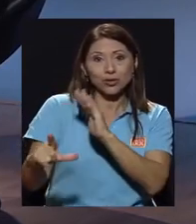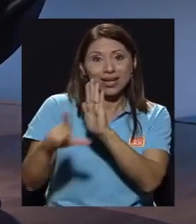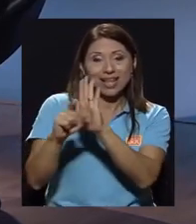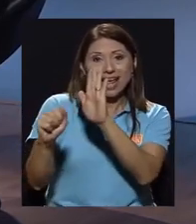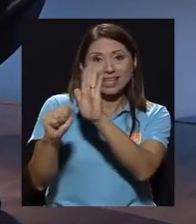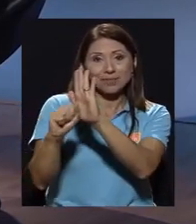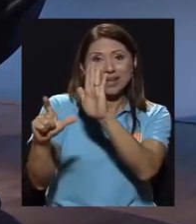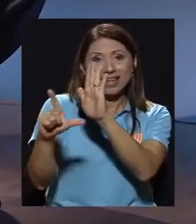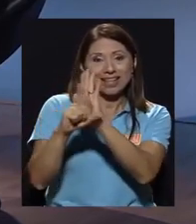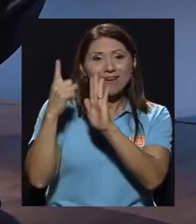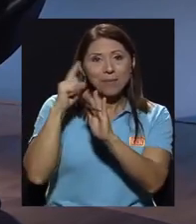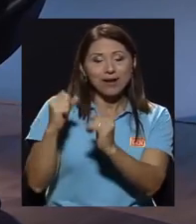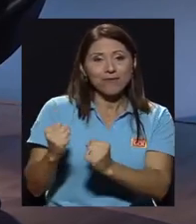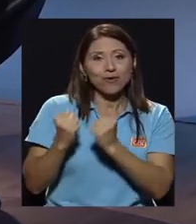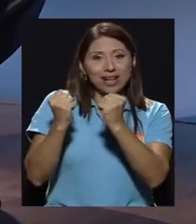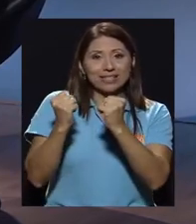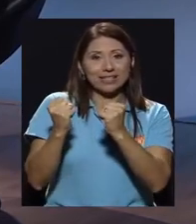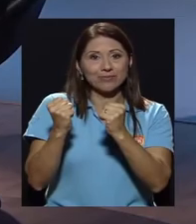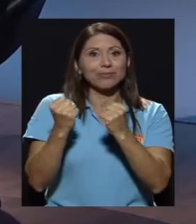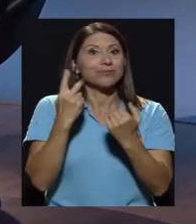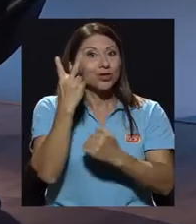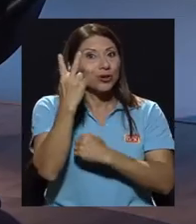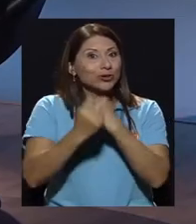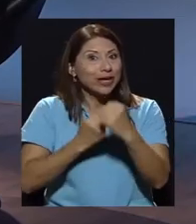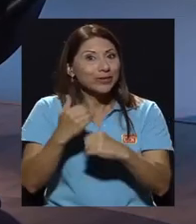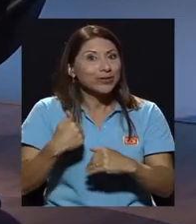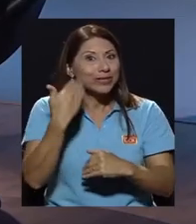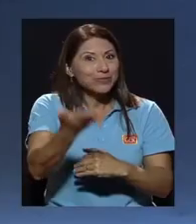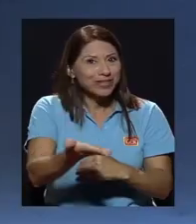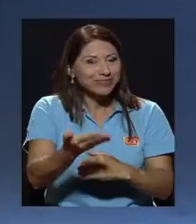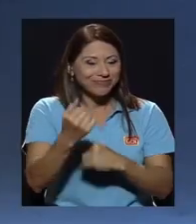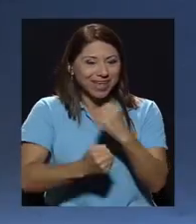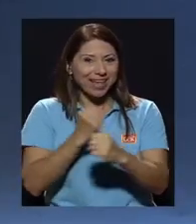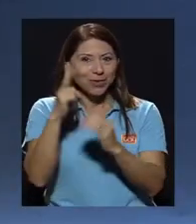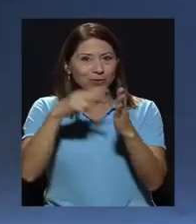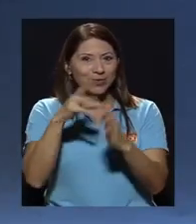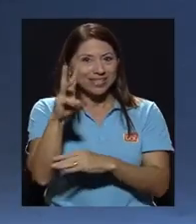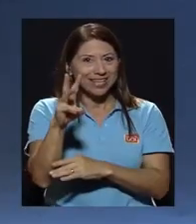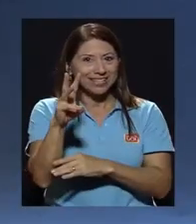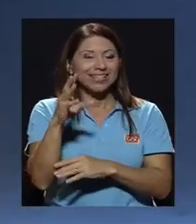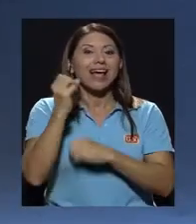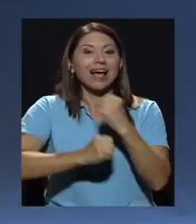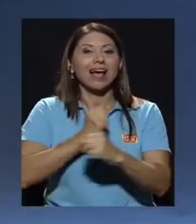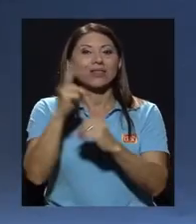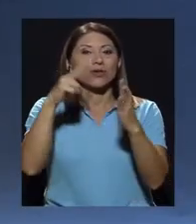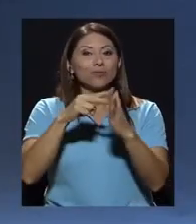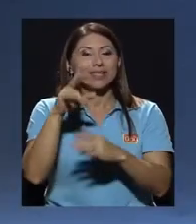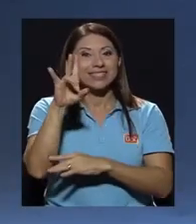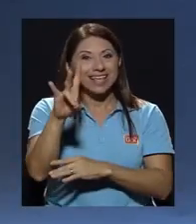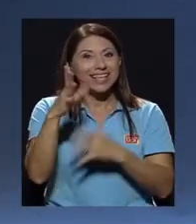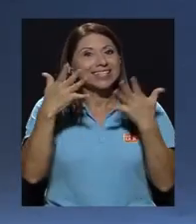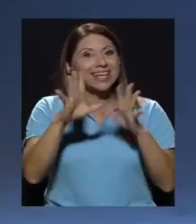vea dos años después ¿verdad? Eso fue en el 2006 en el 2007 Costa Rica ratifica